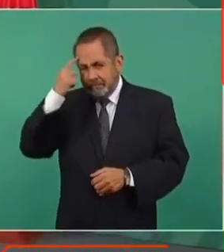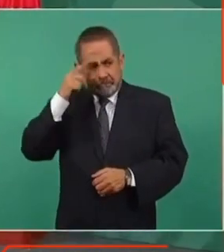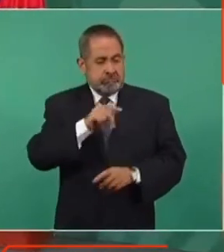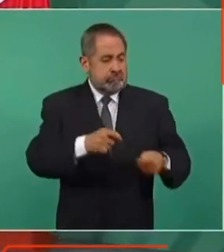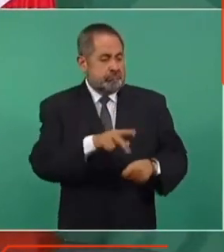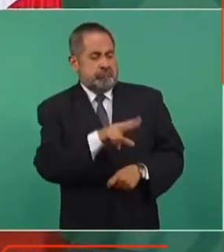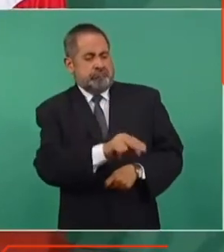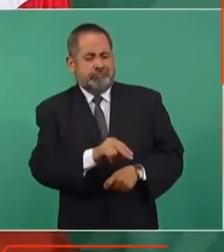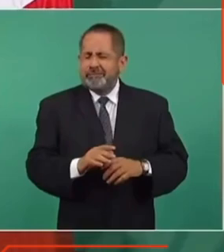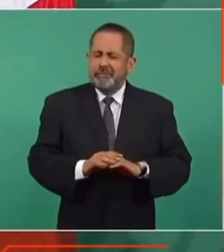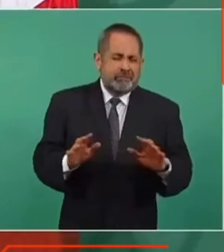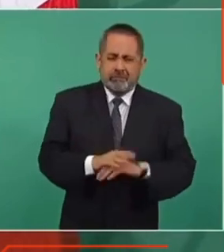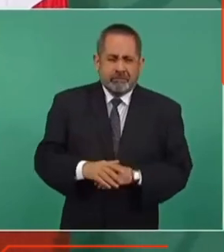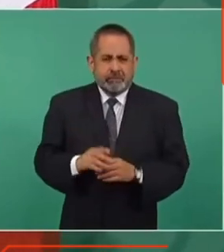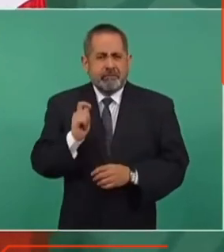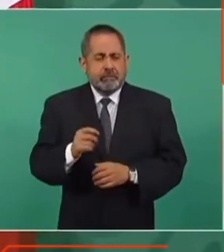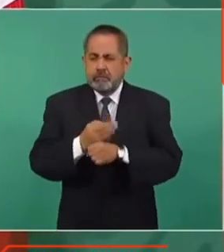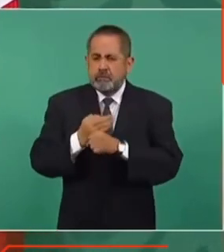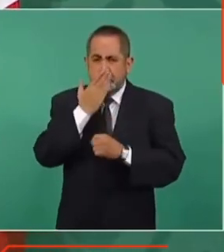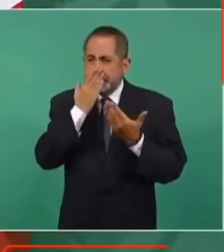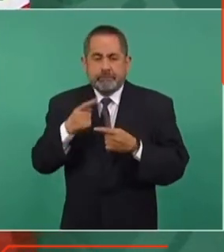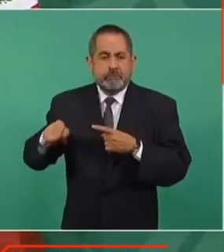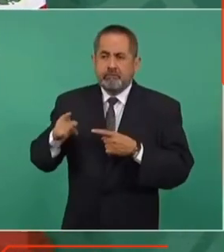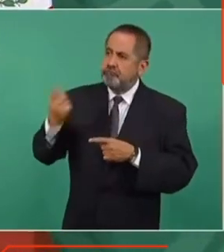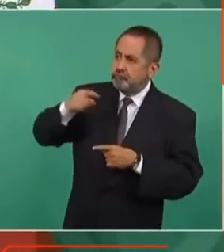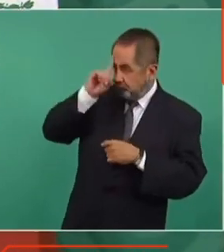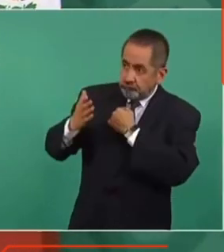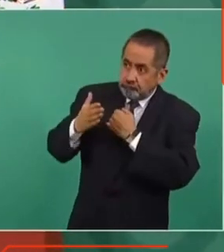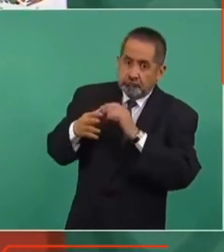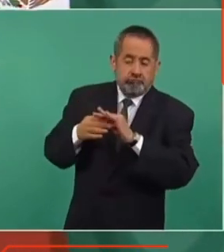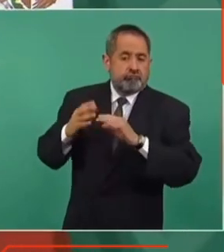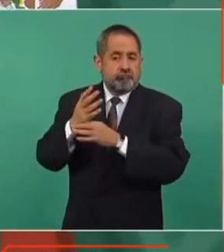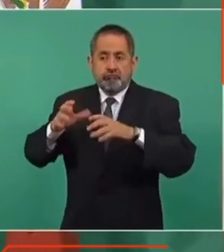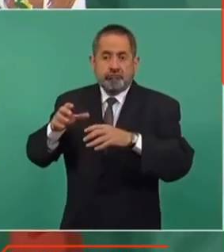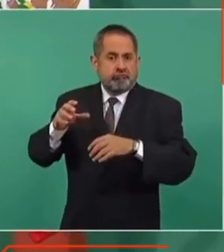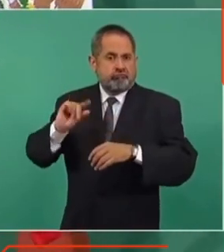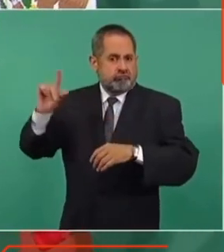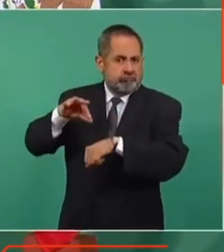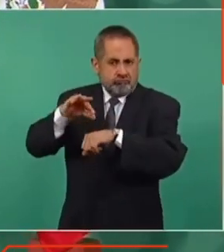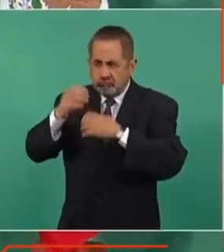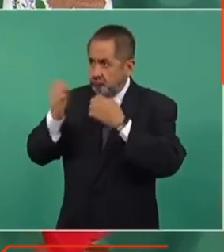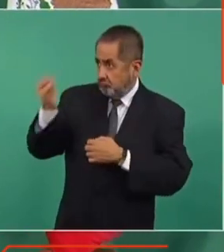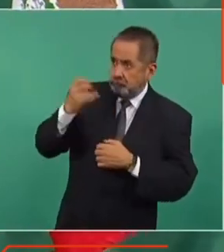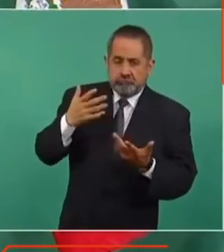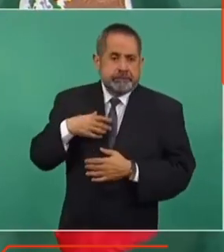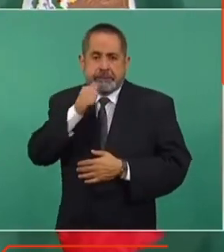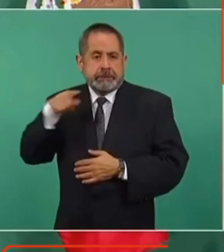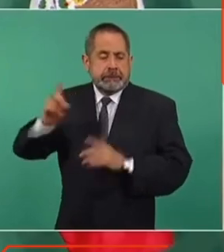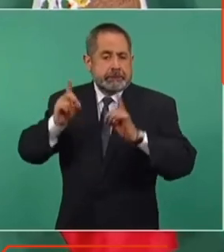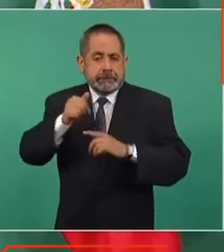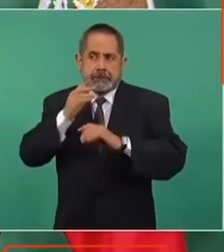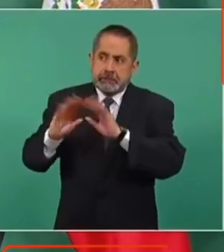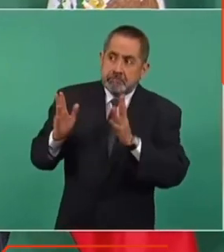vacuna a los menores. Es que no hay una recomendación médica en ese sentido. Todavía no definen.